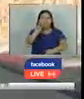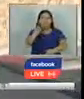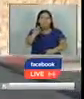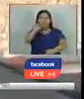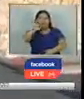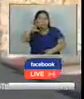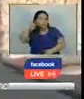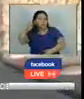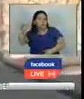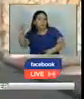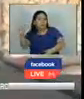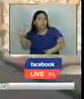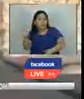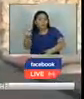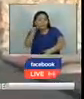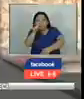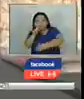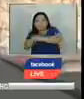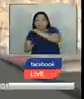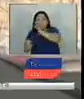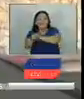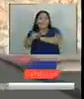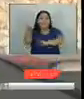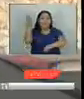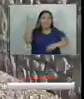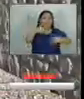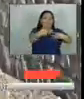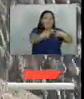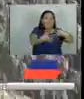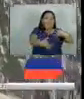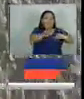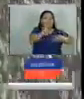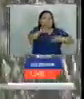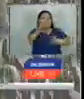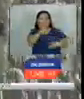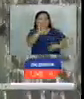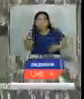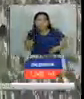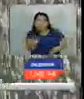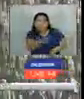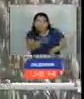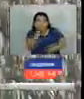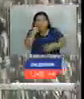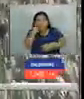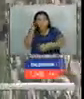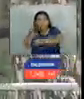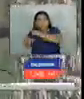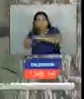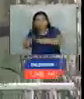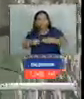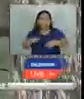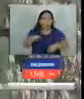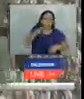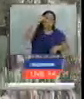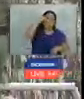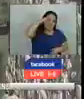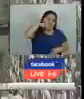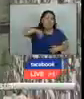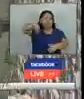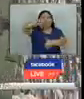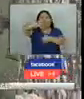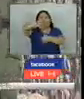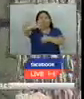migrantes desde que se puso en vigencia esta situación. Muchas de las personas migrantes procedentes de México, Centroamérica y